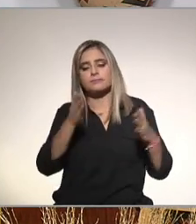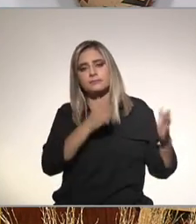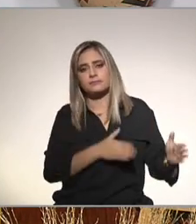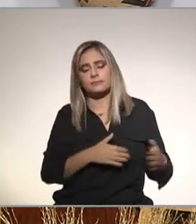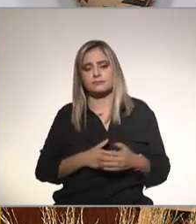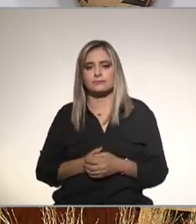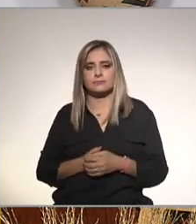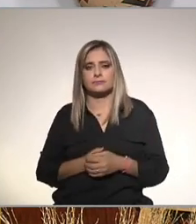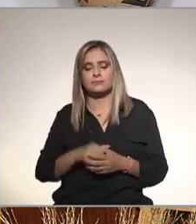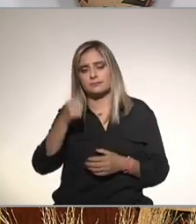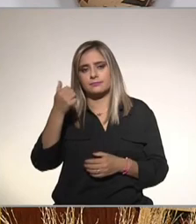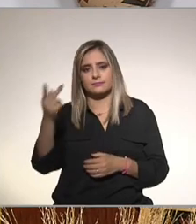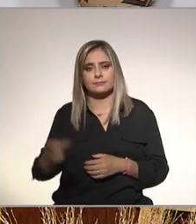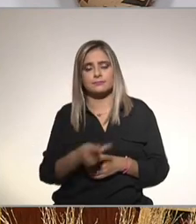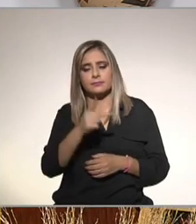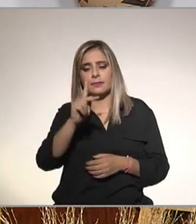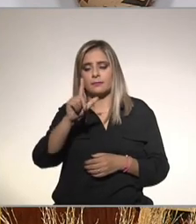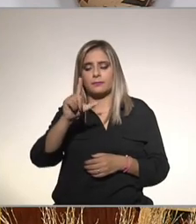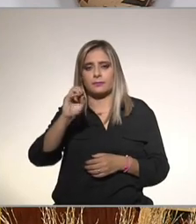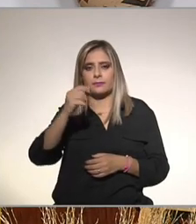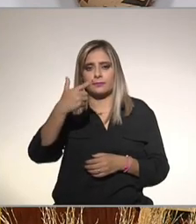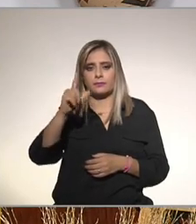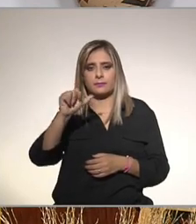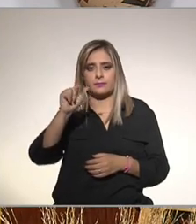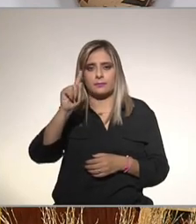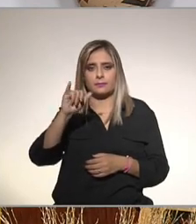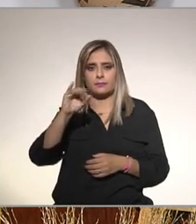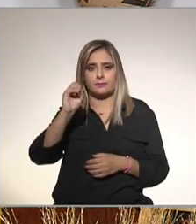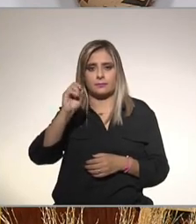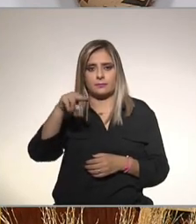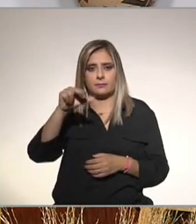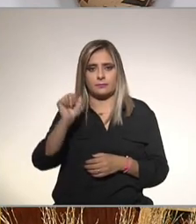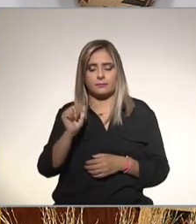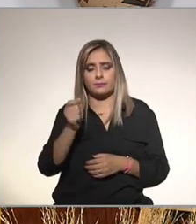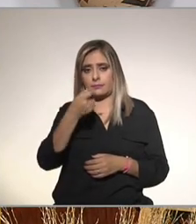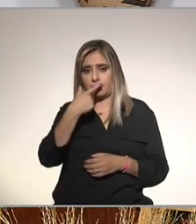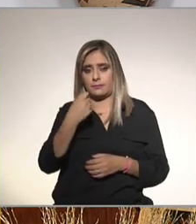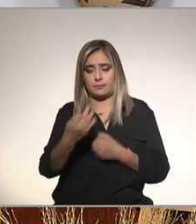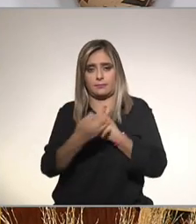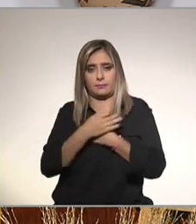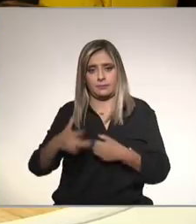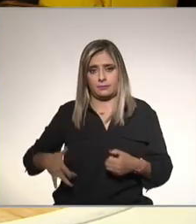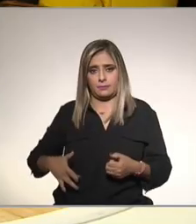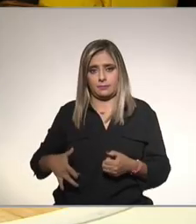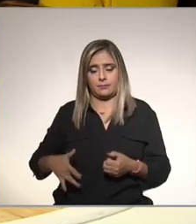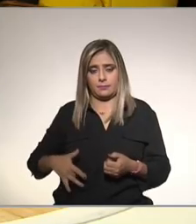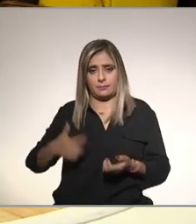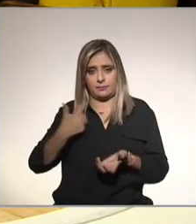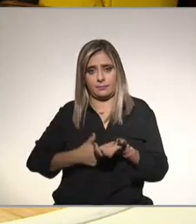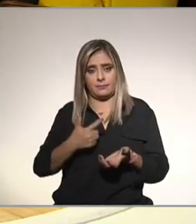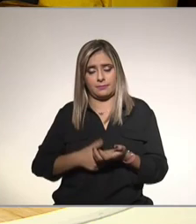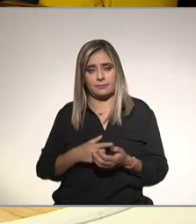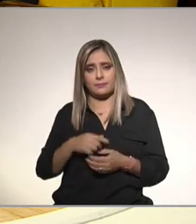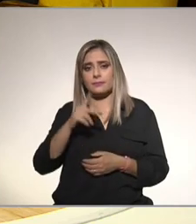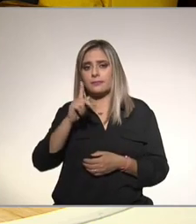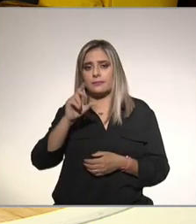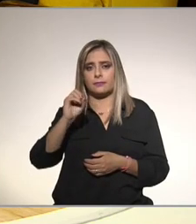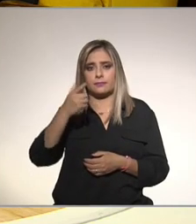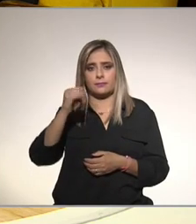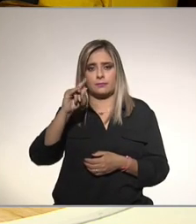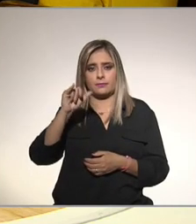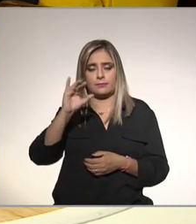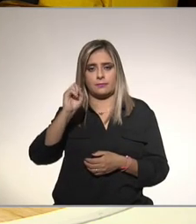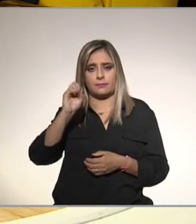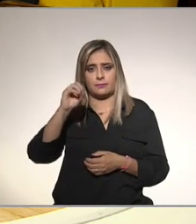está una pregunta más buena plioglitazona alguien está estudiando medicina por ahí ¿qué podemos decir de esto? plioglitazona también es un